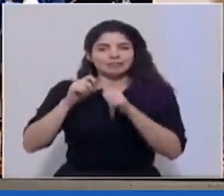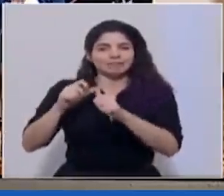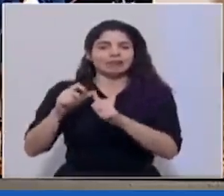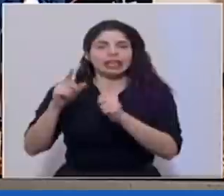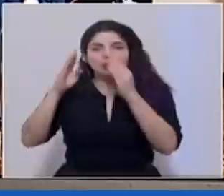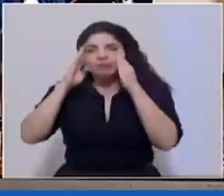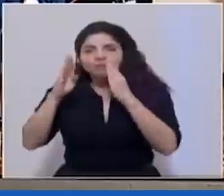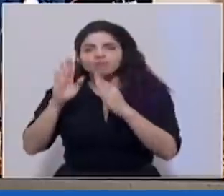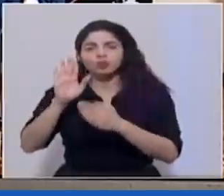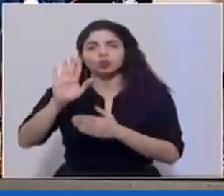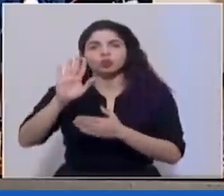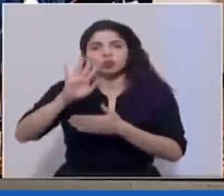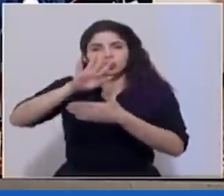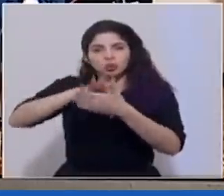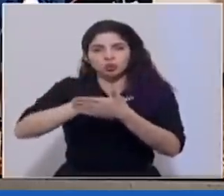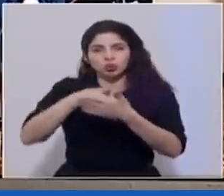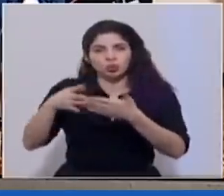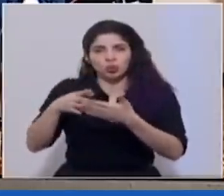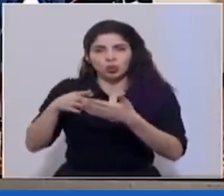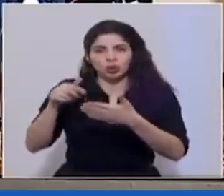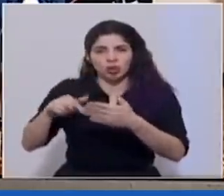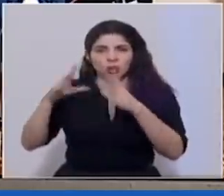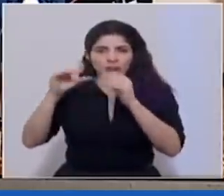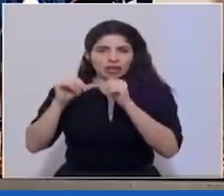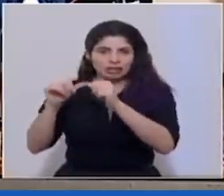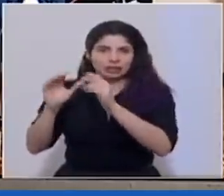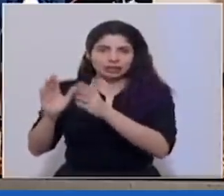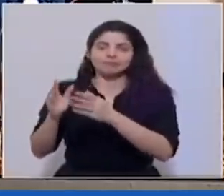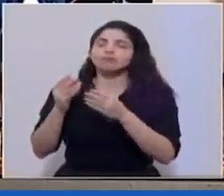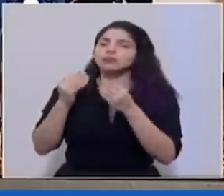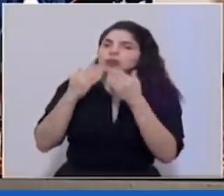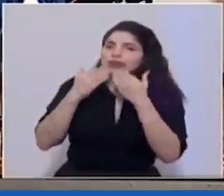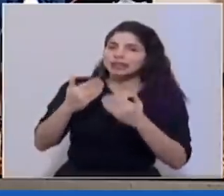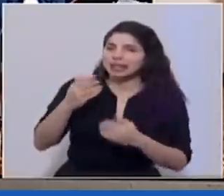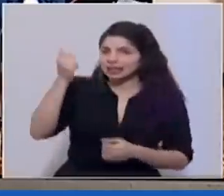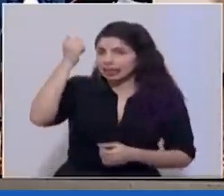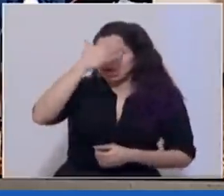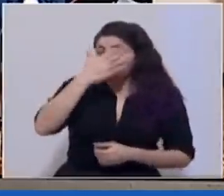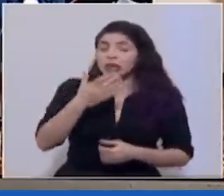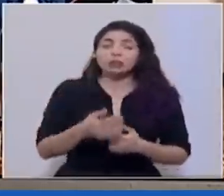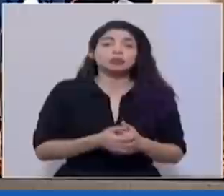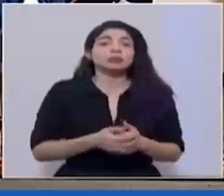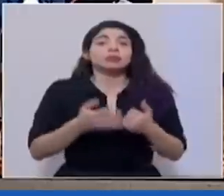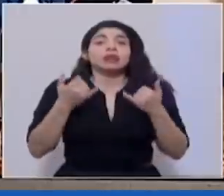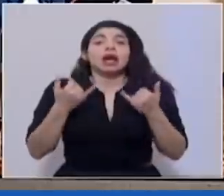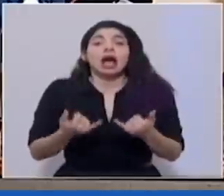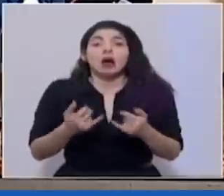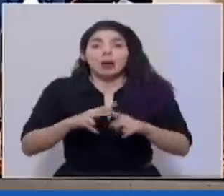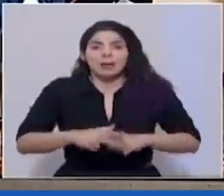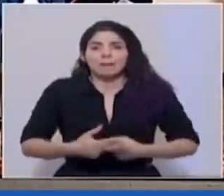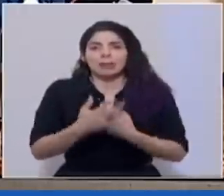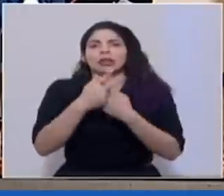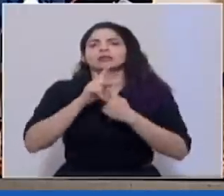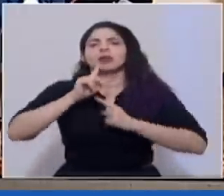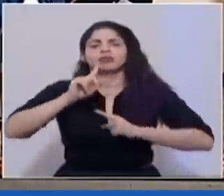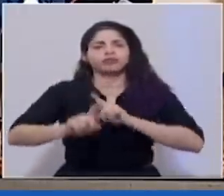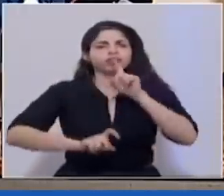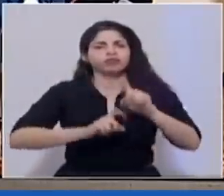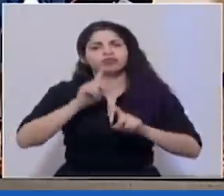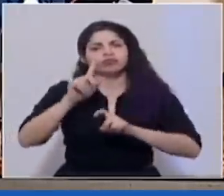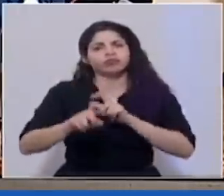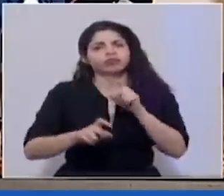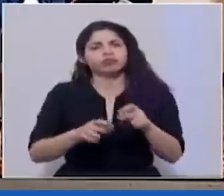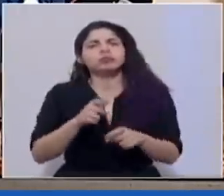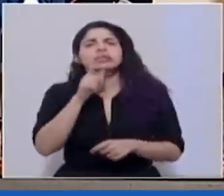con su agenda esta tarde. Muy buenas tardes, don Carlos Alvarado. Y precisamente vamos a iniciar este periodo de consultas